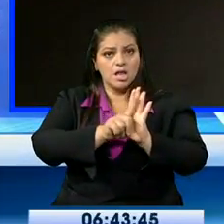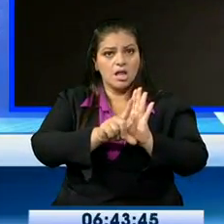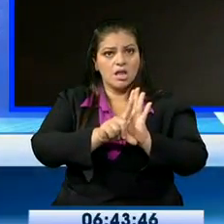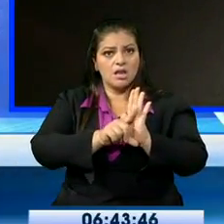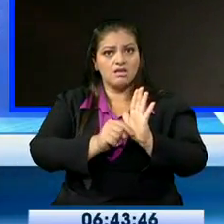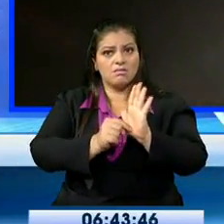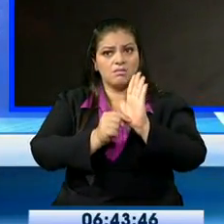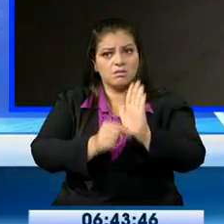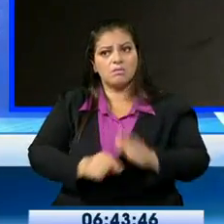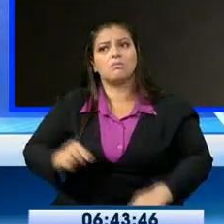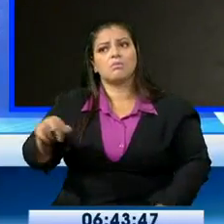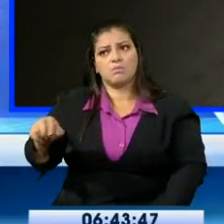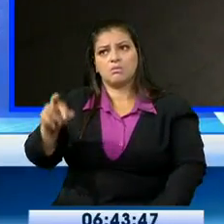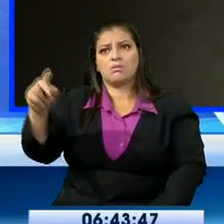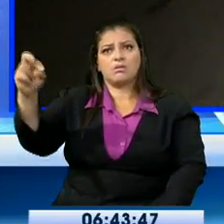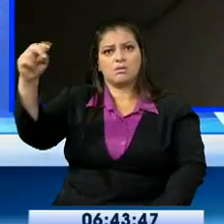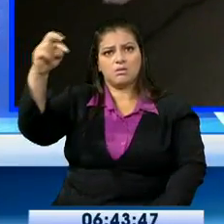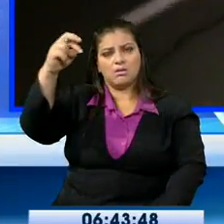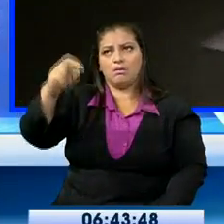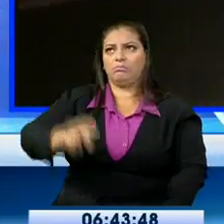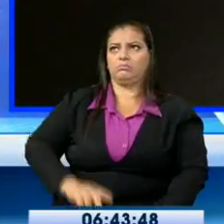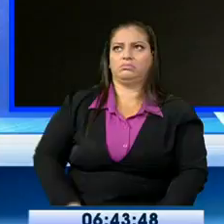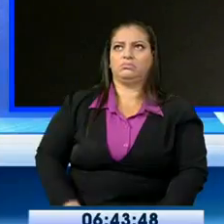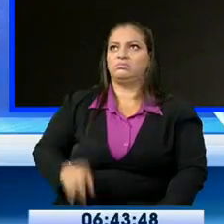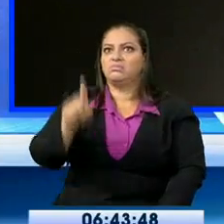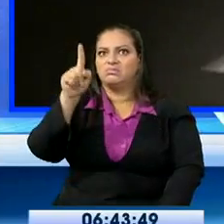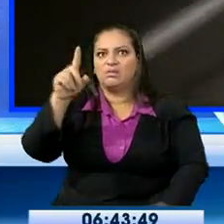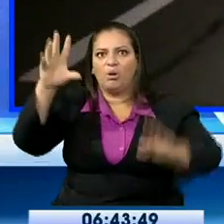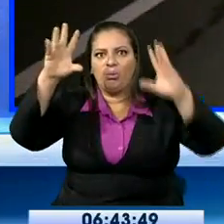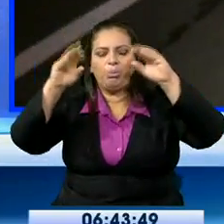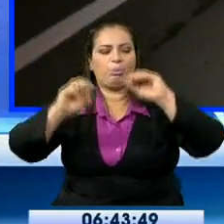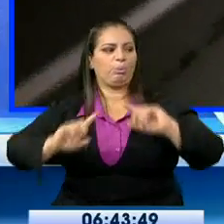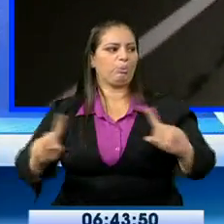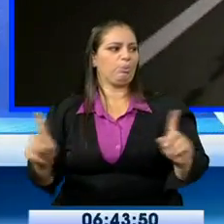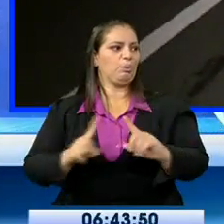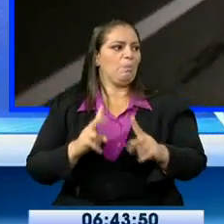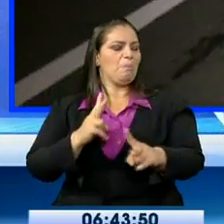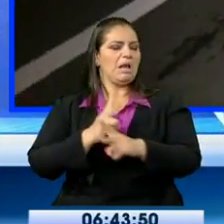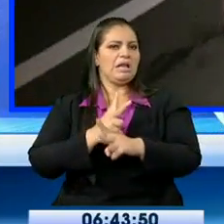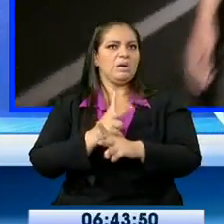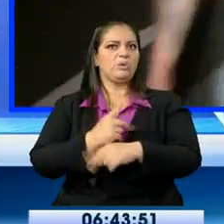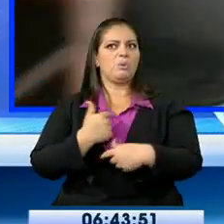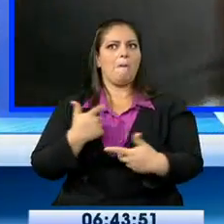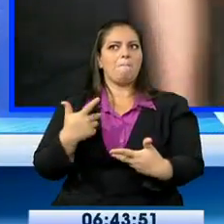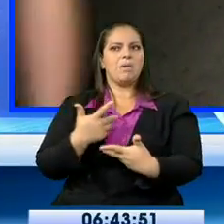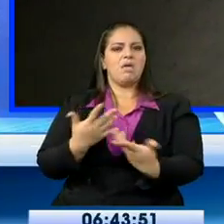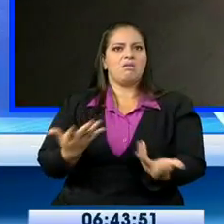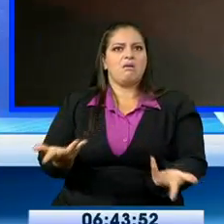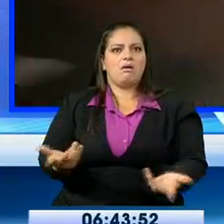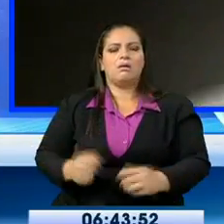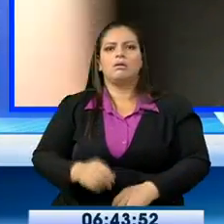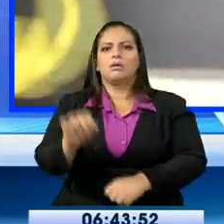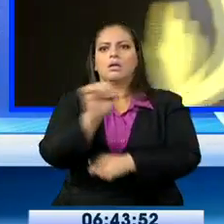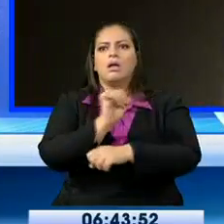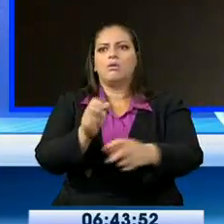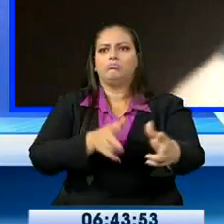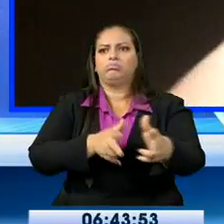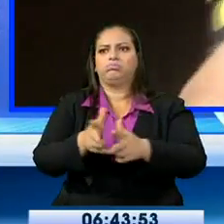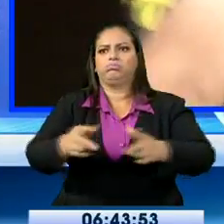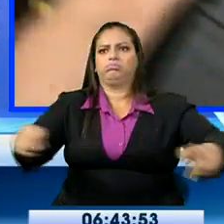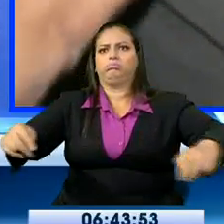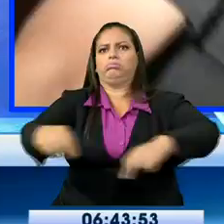peatonales. Por favor, completamente en tinieblas, hay que devolverles el tema del